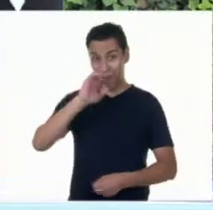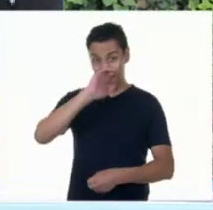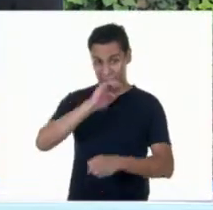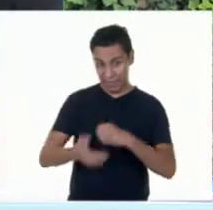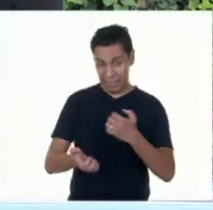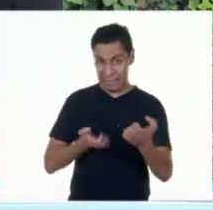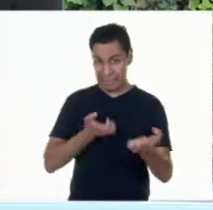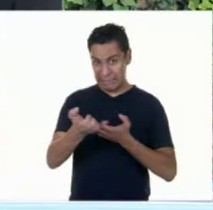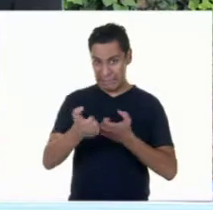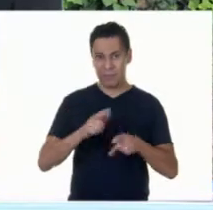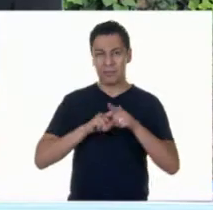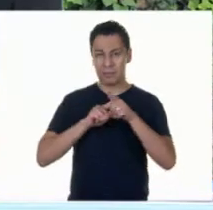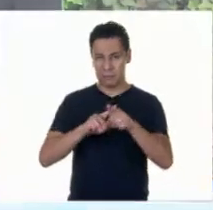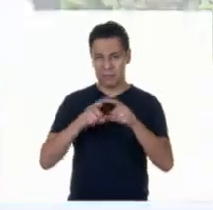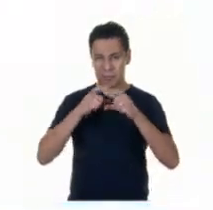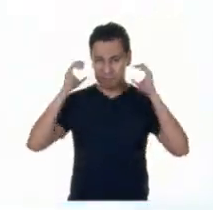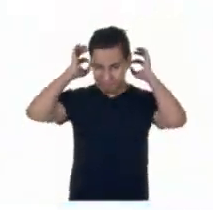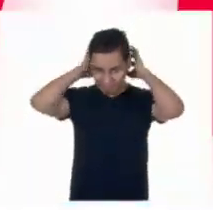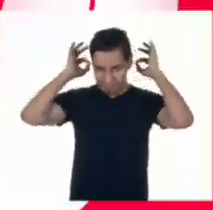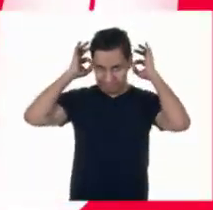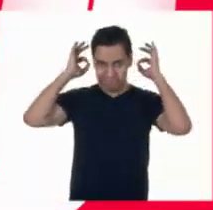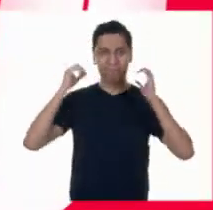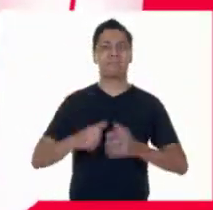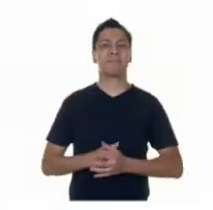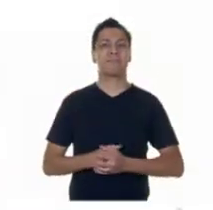la activación, no olvides la protección.